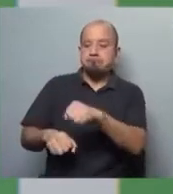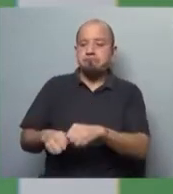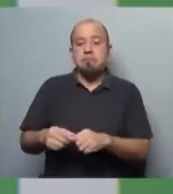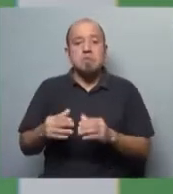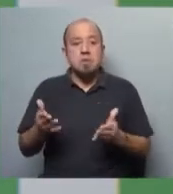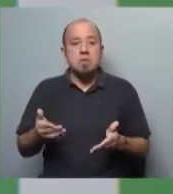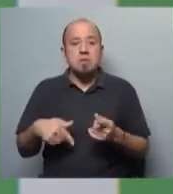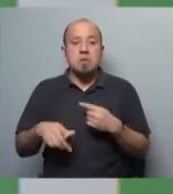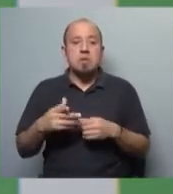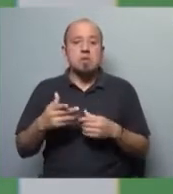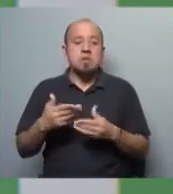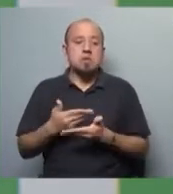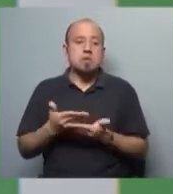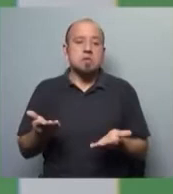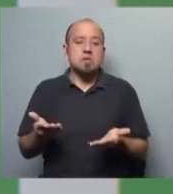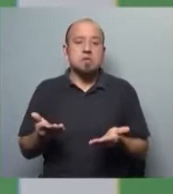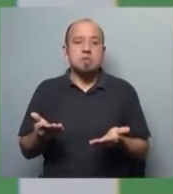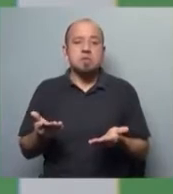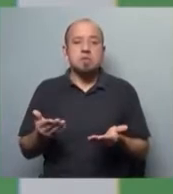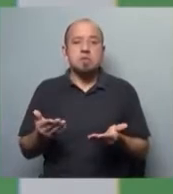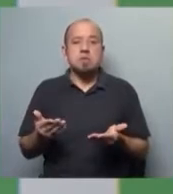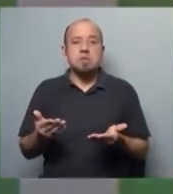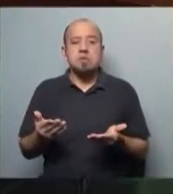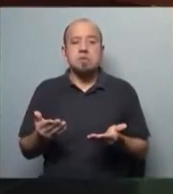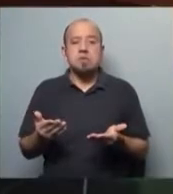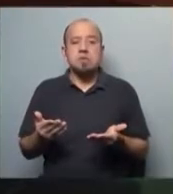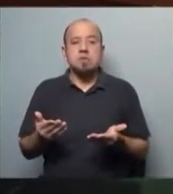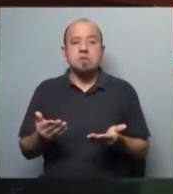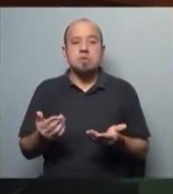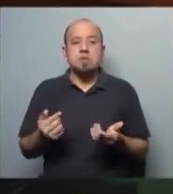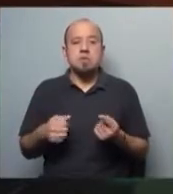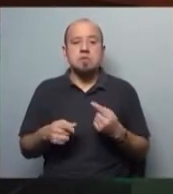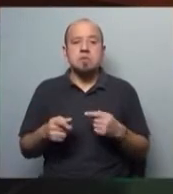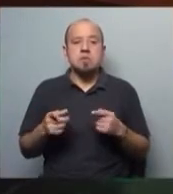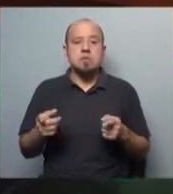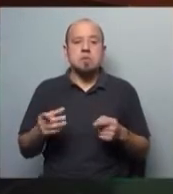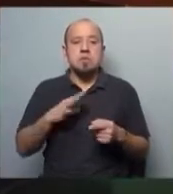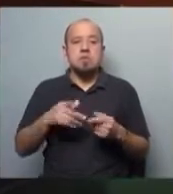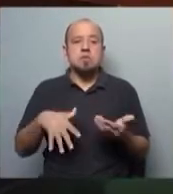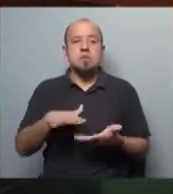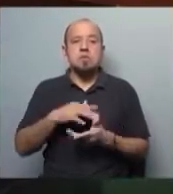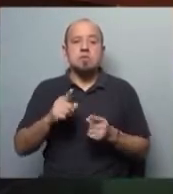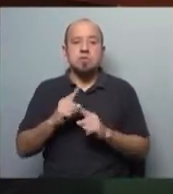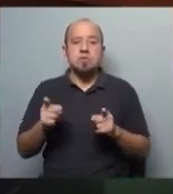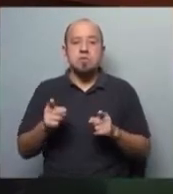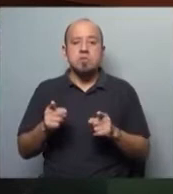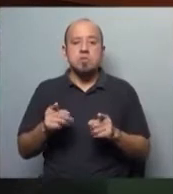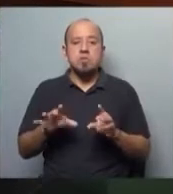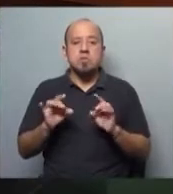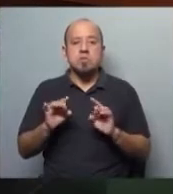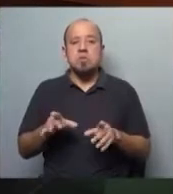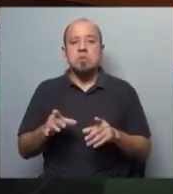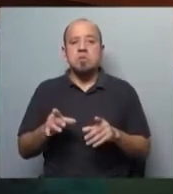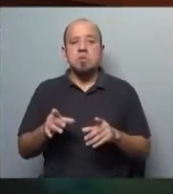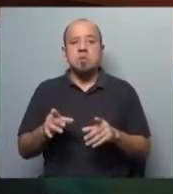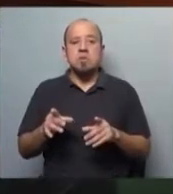sea para reportar la tragedia que vive, que no es solamente una razón de